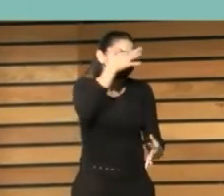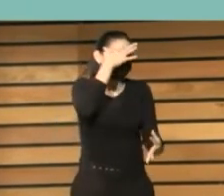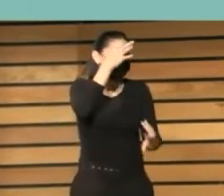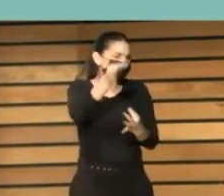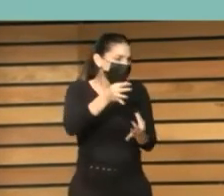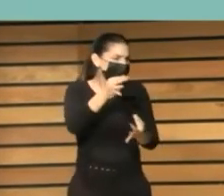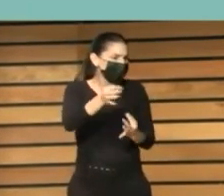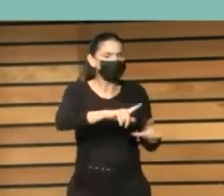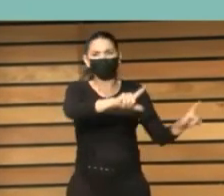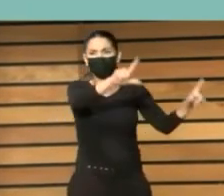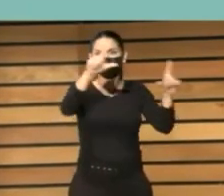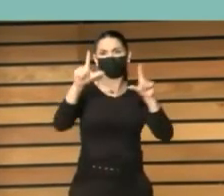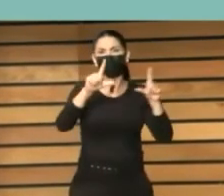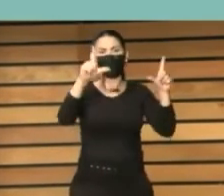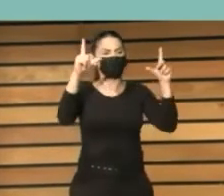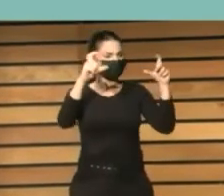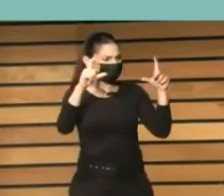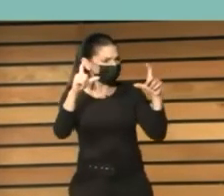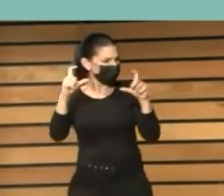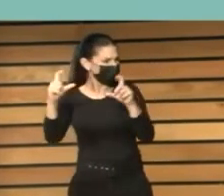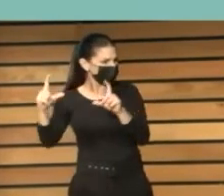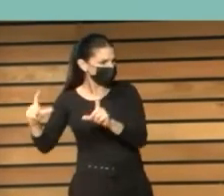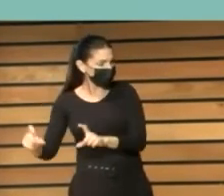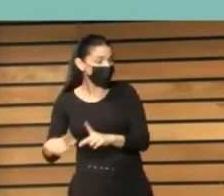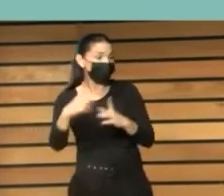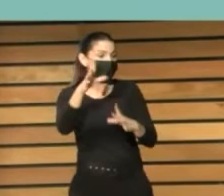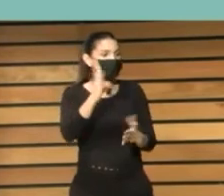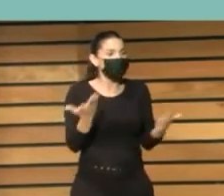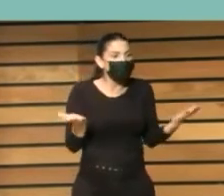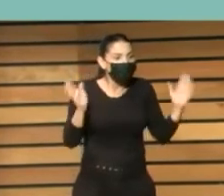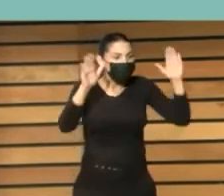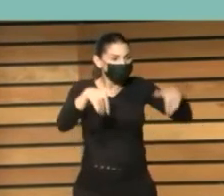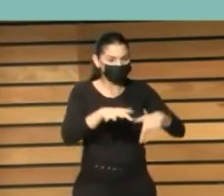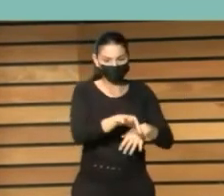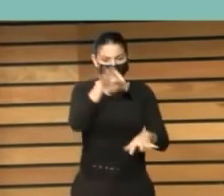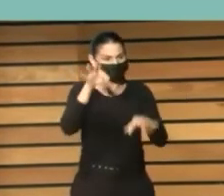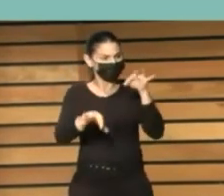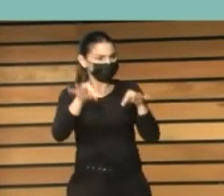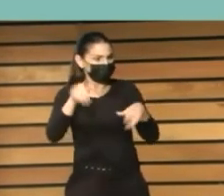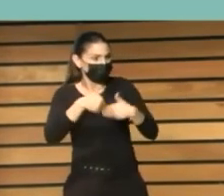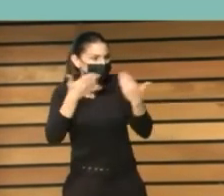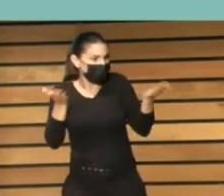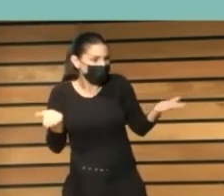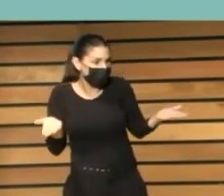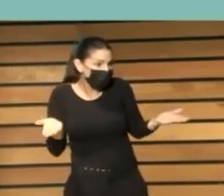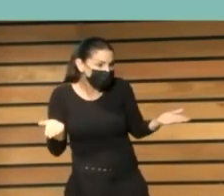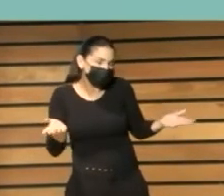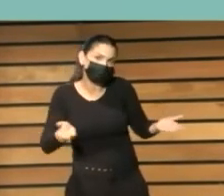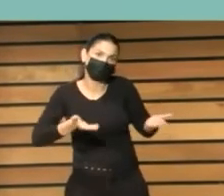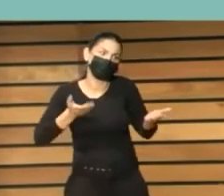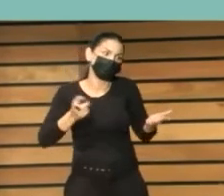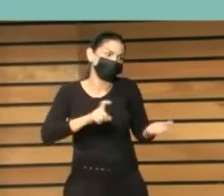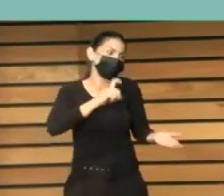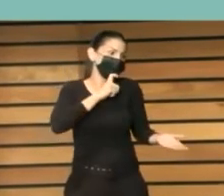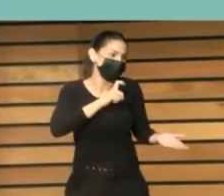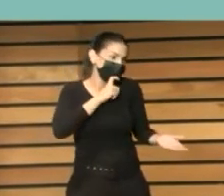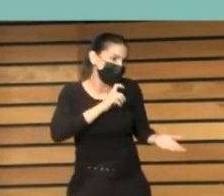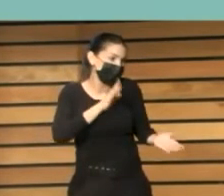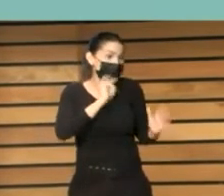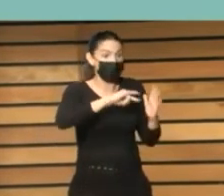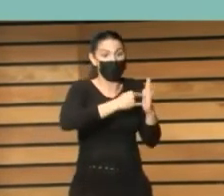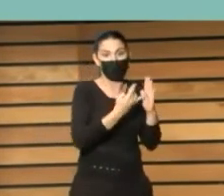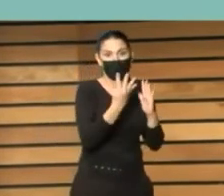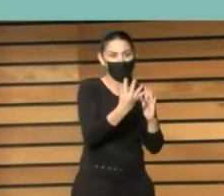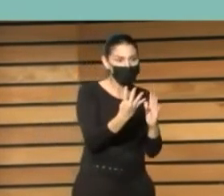fotografías era muy complicado decidir qué fotografías porque tenemos imágenes verdaderamente hermosas de estos cuatro proyectos